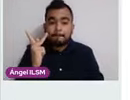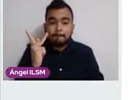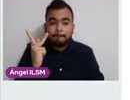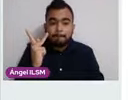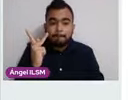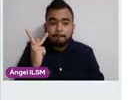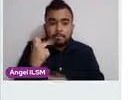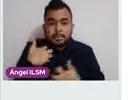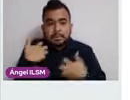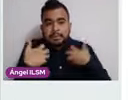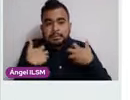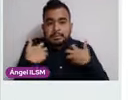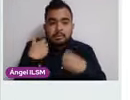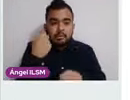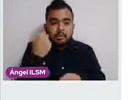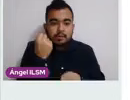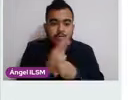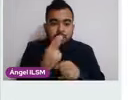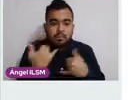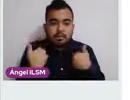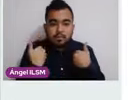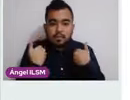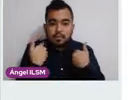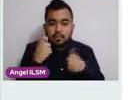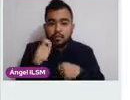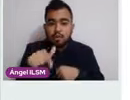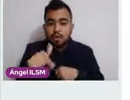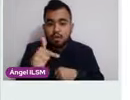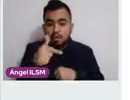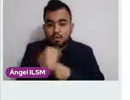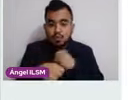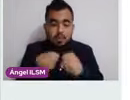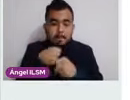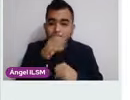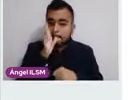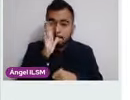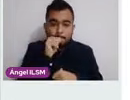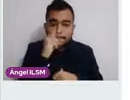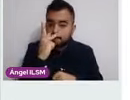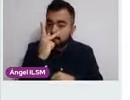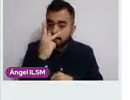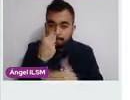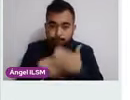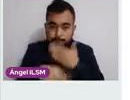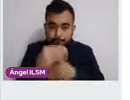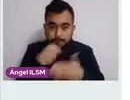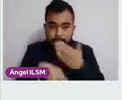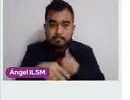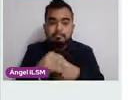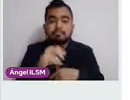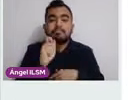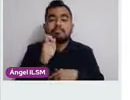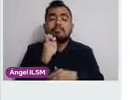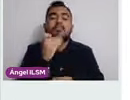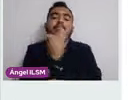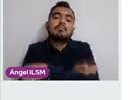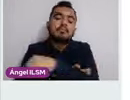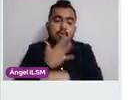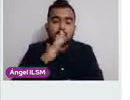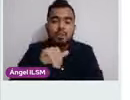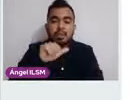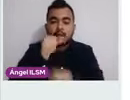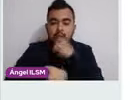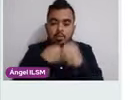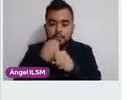12 años, una menaca temprana antes de los 12 años, una menopausia tardía después de los 50 años. Factores que podemos